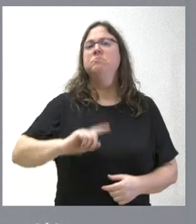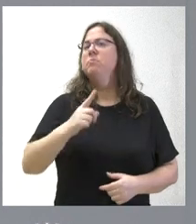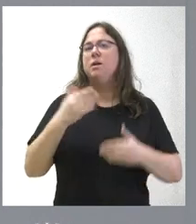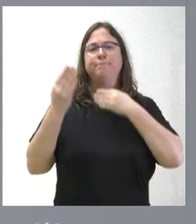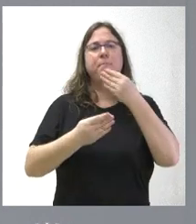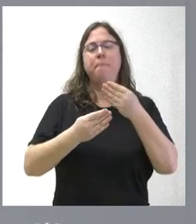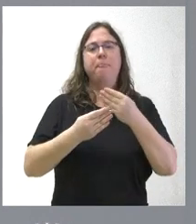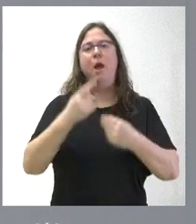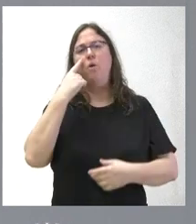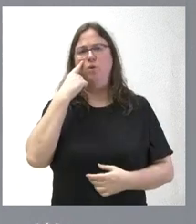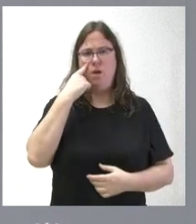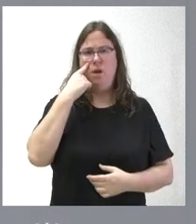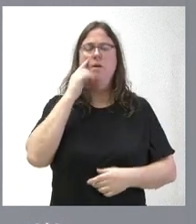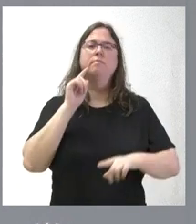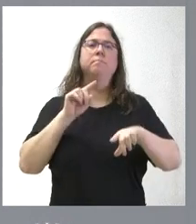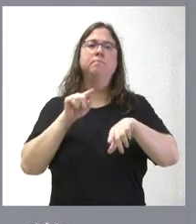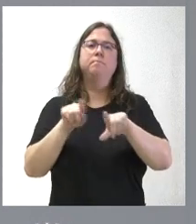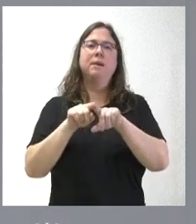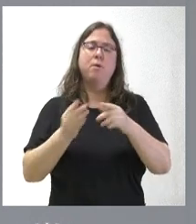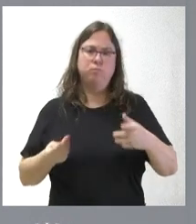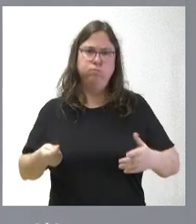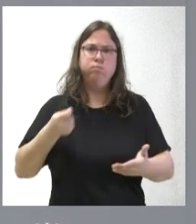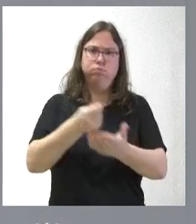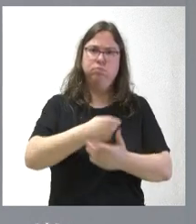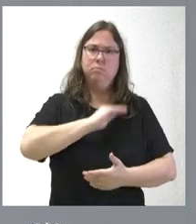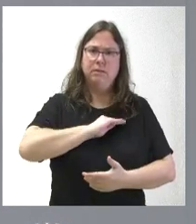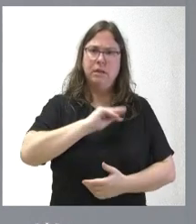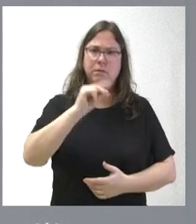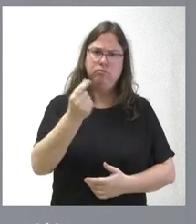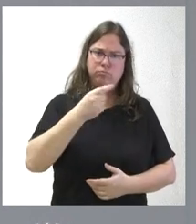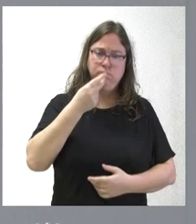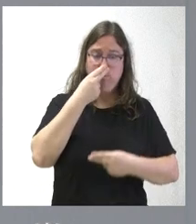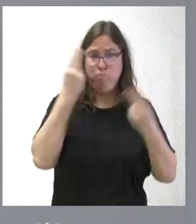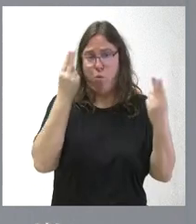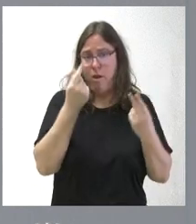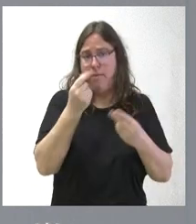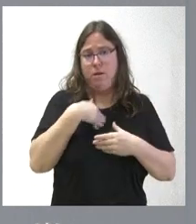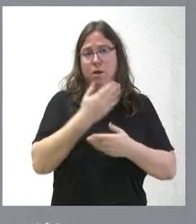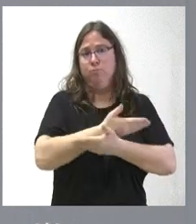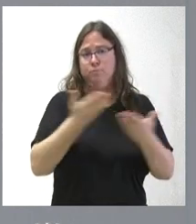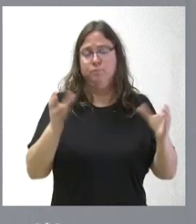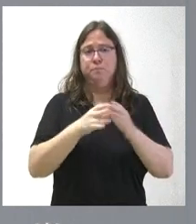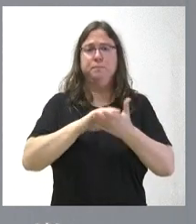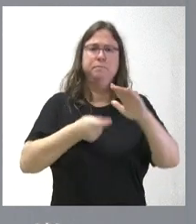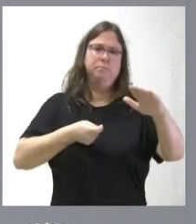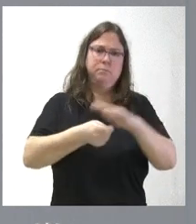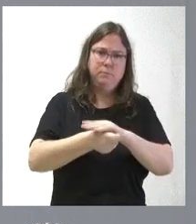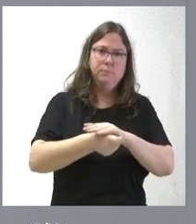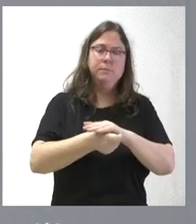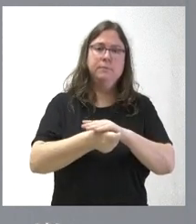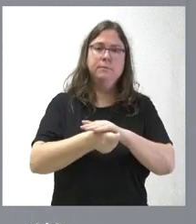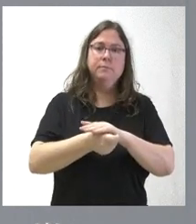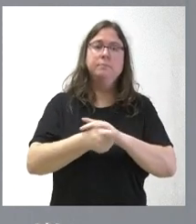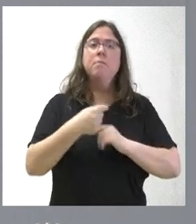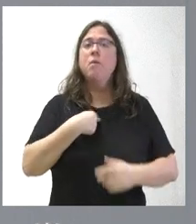través de una doble vía, en primer lugar con una importante aportación económica del presupuesto público de todos los ciudadanos de la Junta de Castilla y León. No